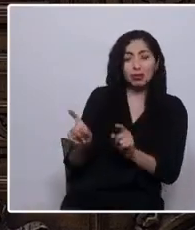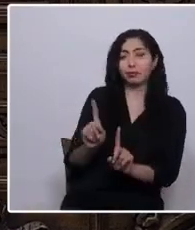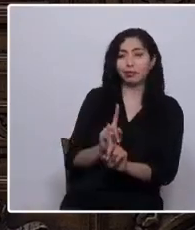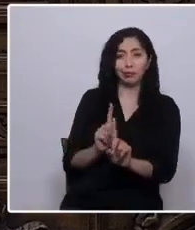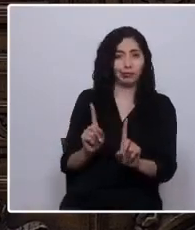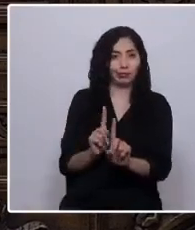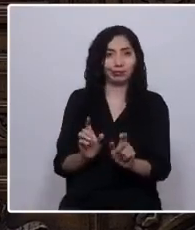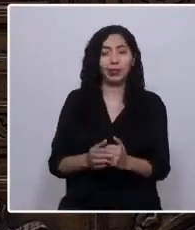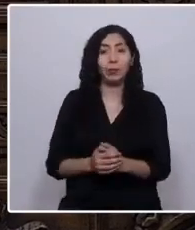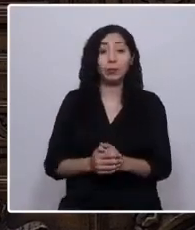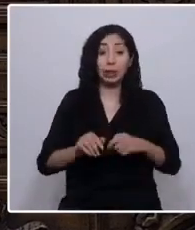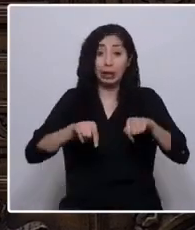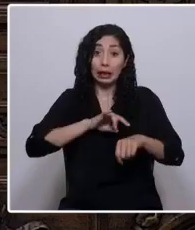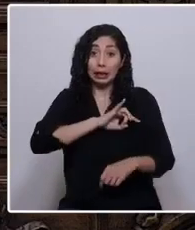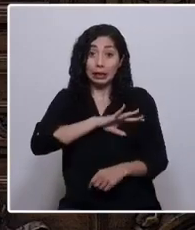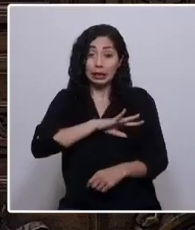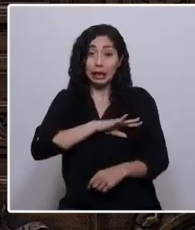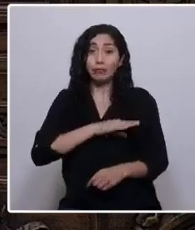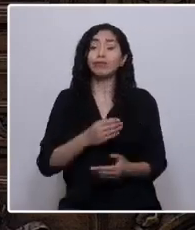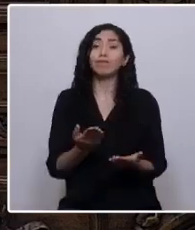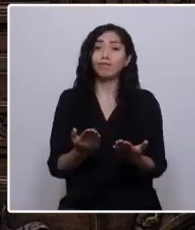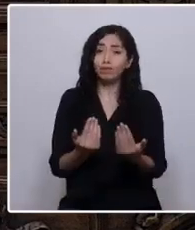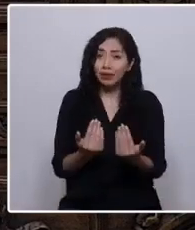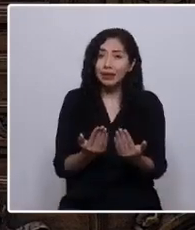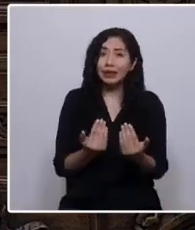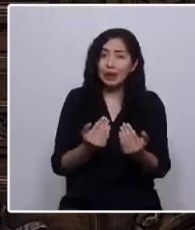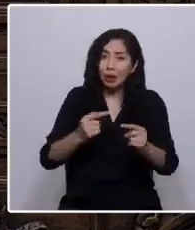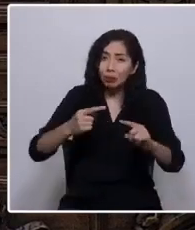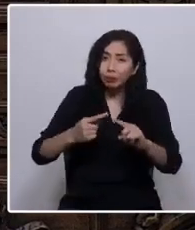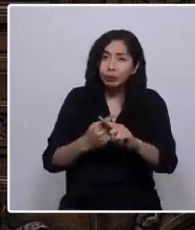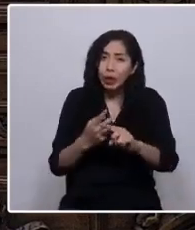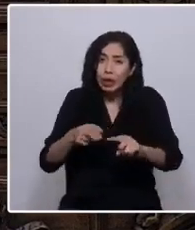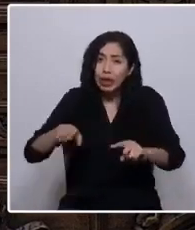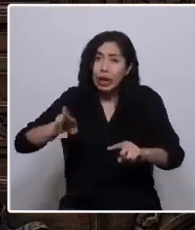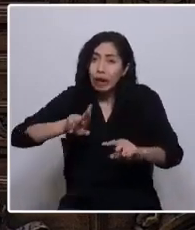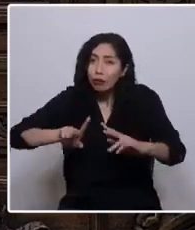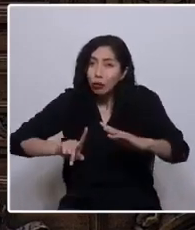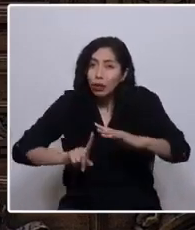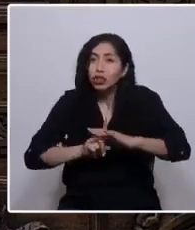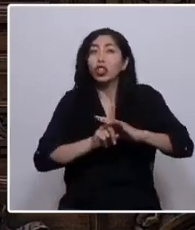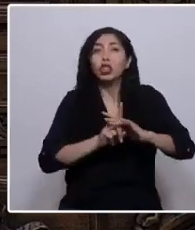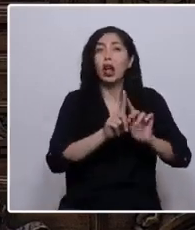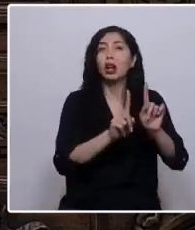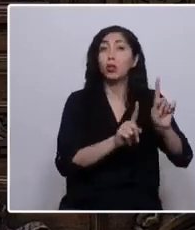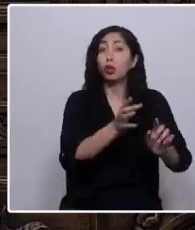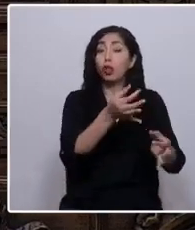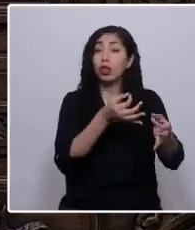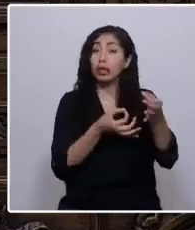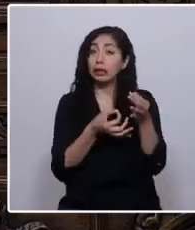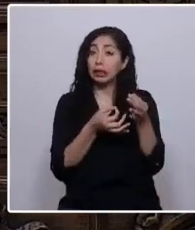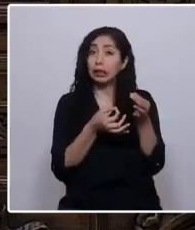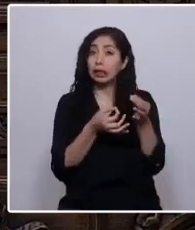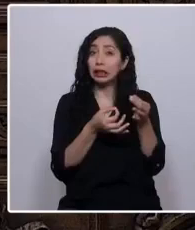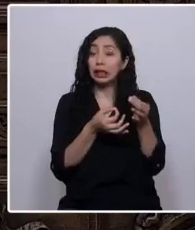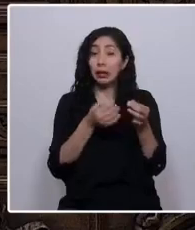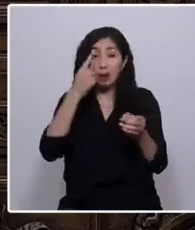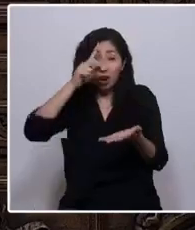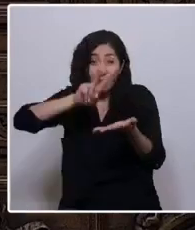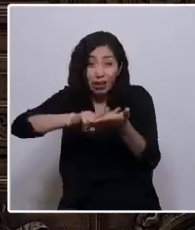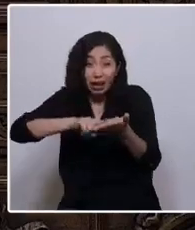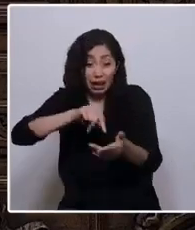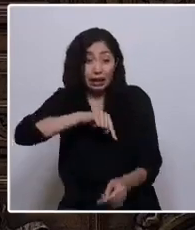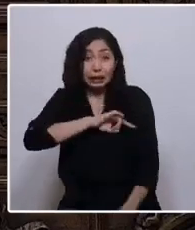Este Chile necesita refundación, dicen algunos, pero en realidad este Chile necesita